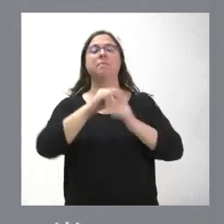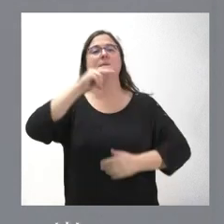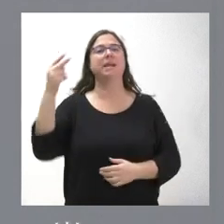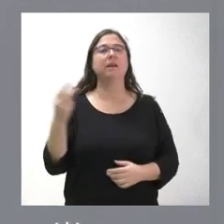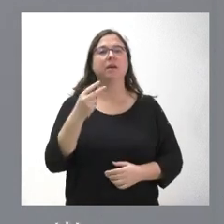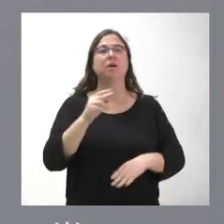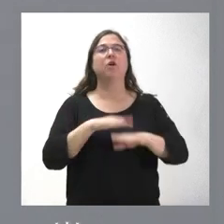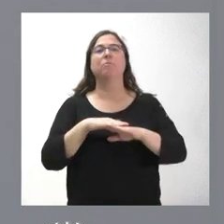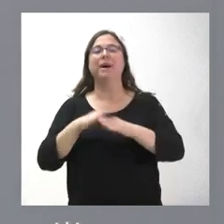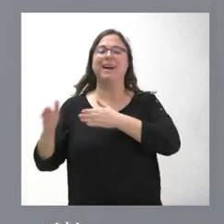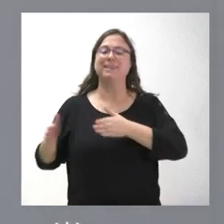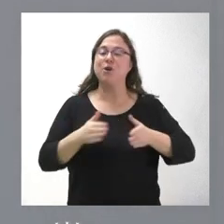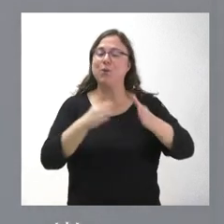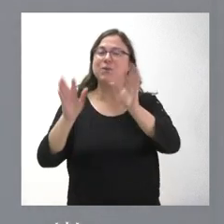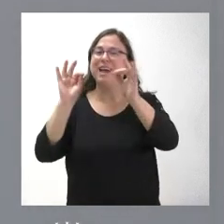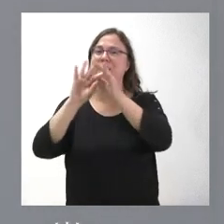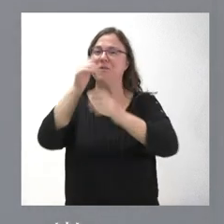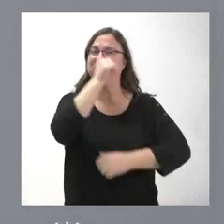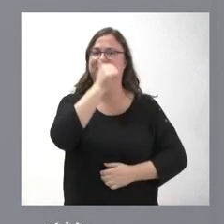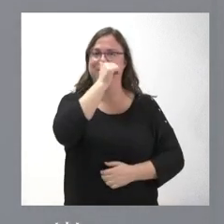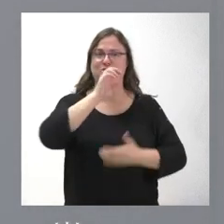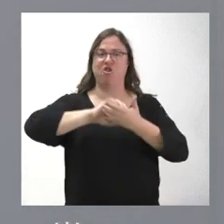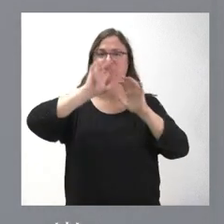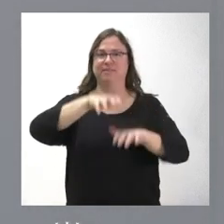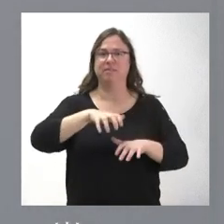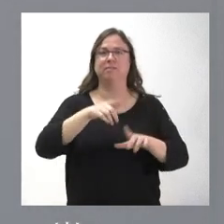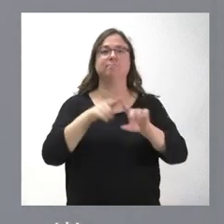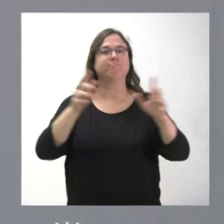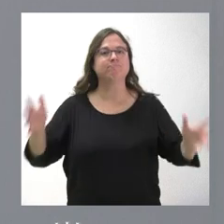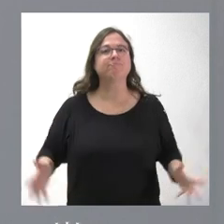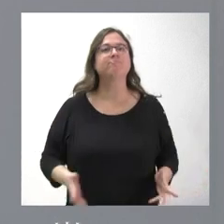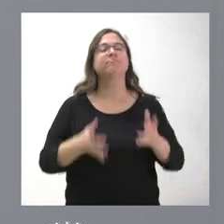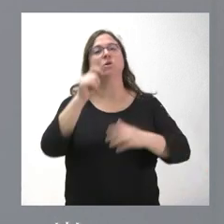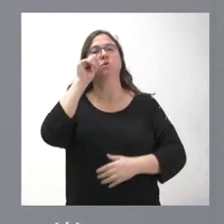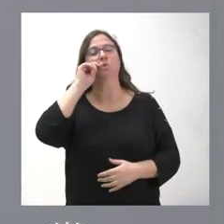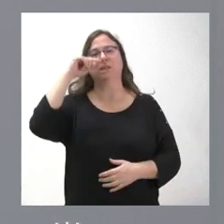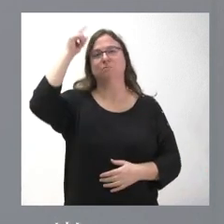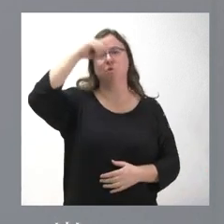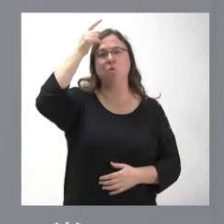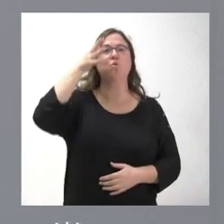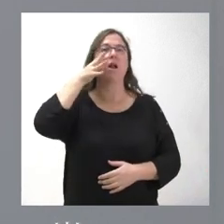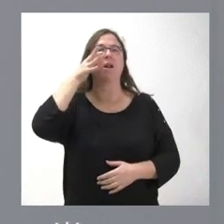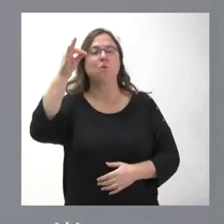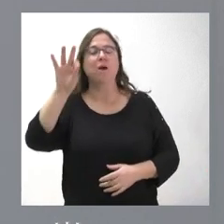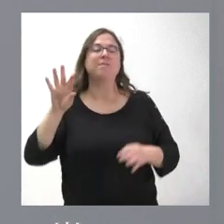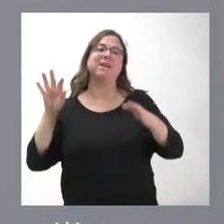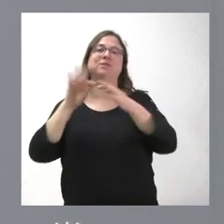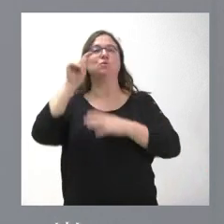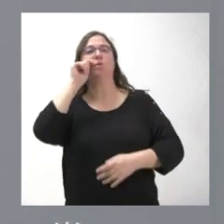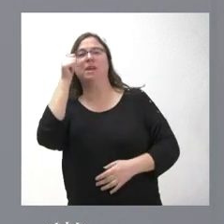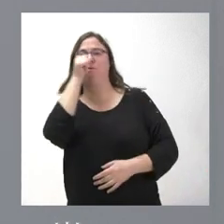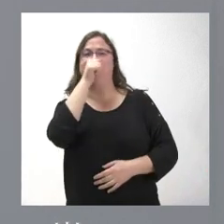rutas del vino de Castilla y León. Se trata de impulsar el turismo cultural, rural y enogastronómico.